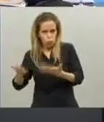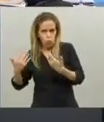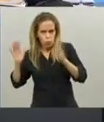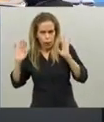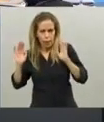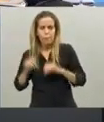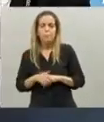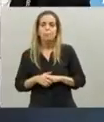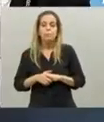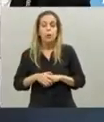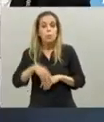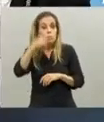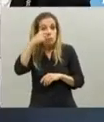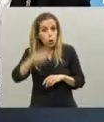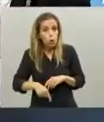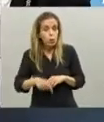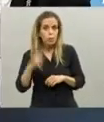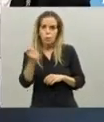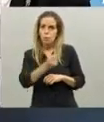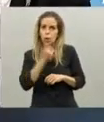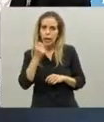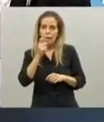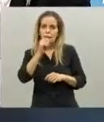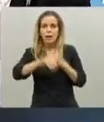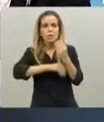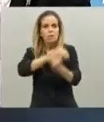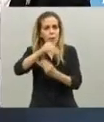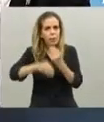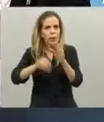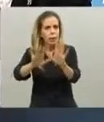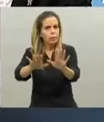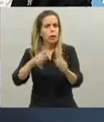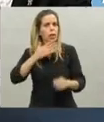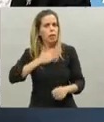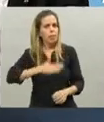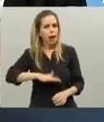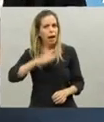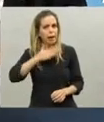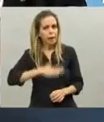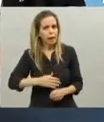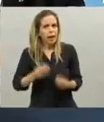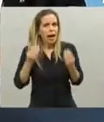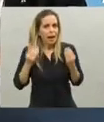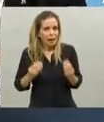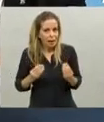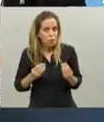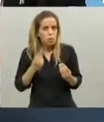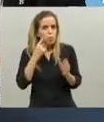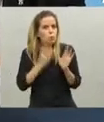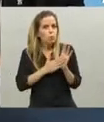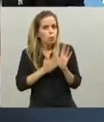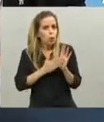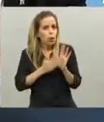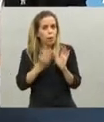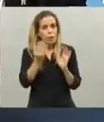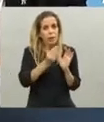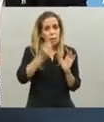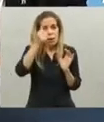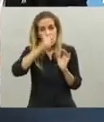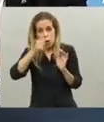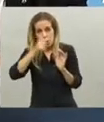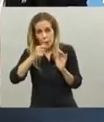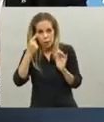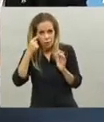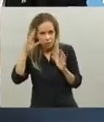Y por último, quiero llevar tranquilidad a las familias en algo que ha funcionado muy bien, que son las salidas previstas para los chicos los fines de semana.